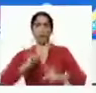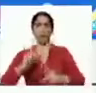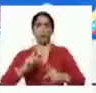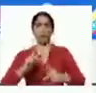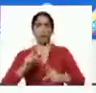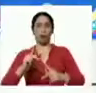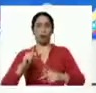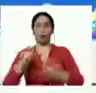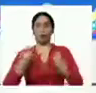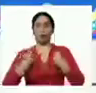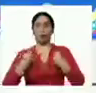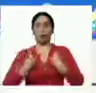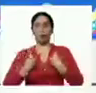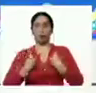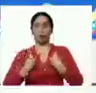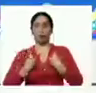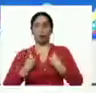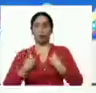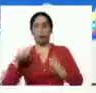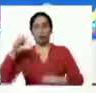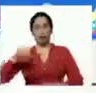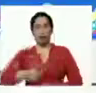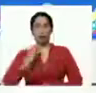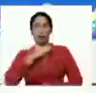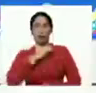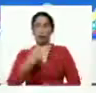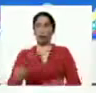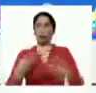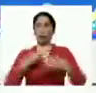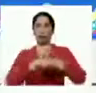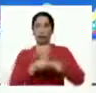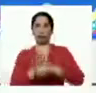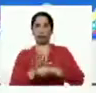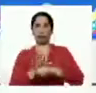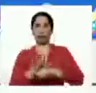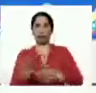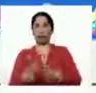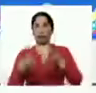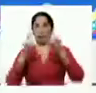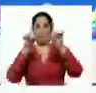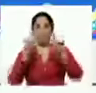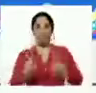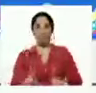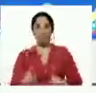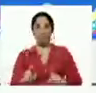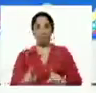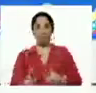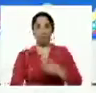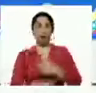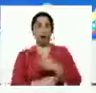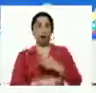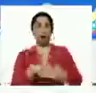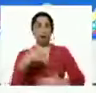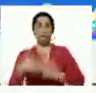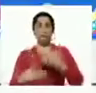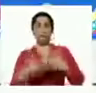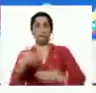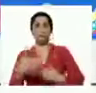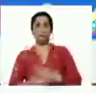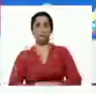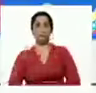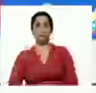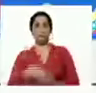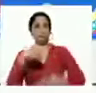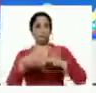de esta pandemia del coronavirus ha sido una gran prueba y ahí vamos avanzando avanzando